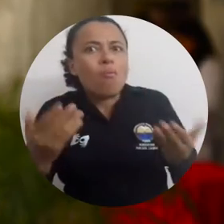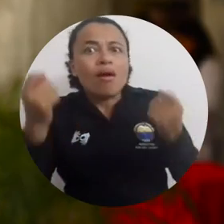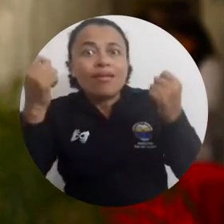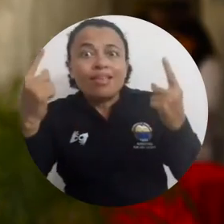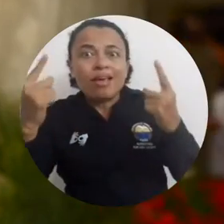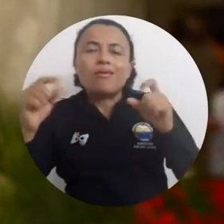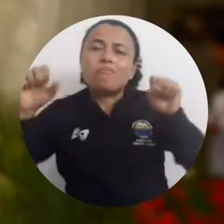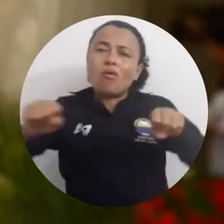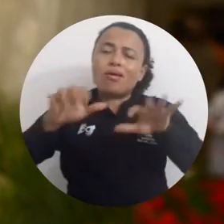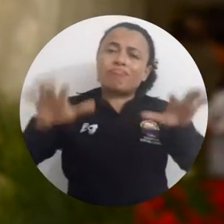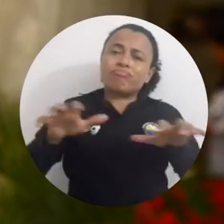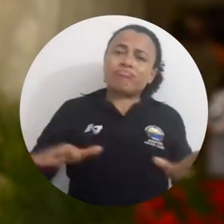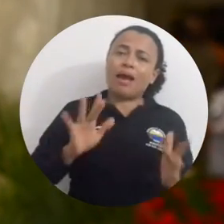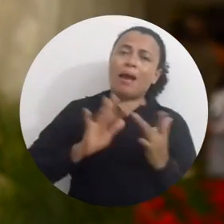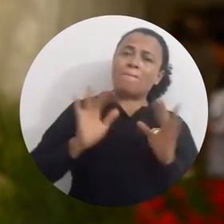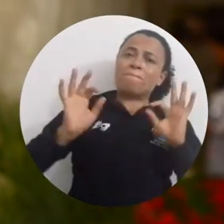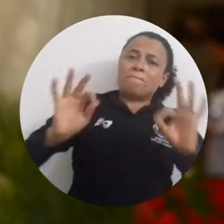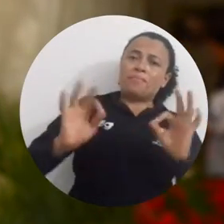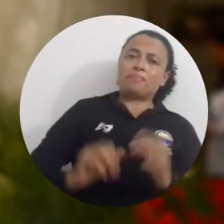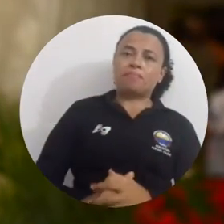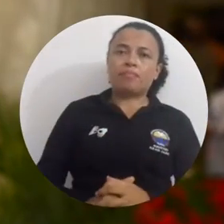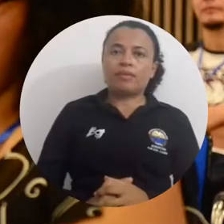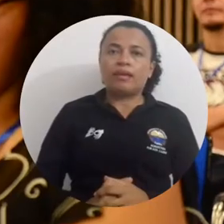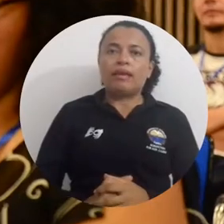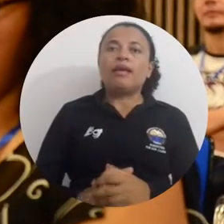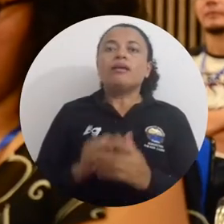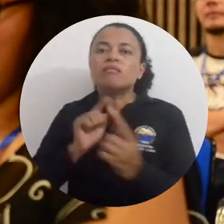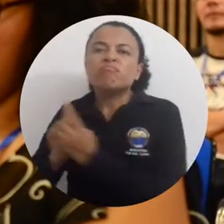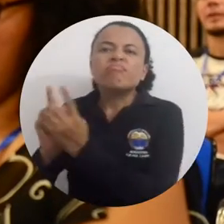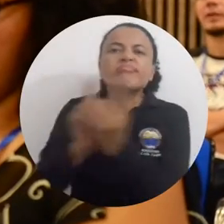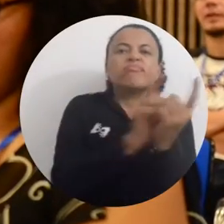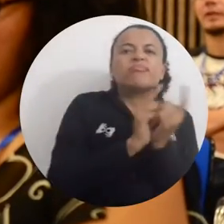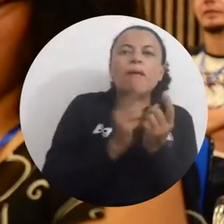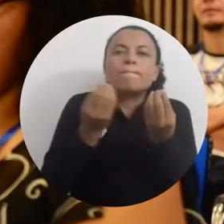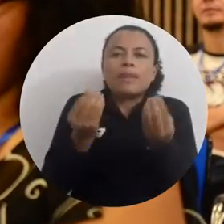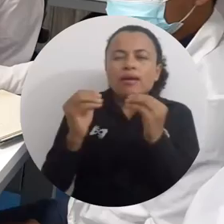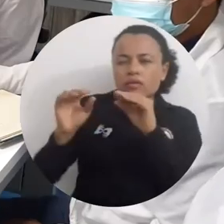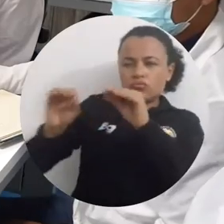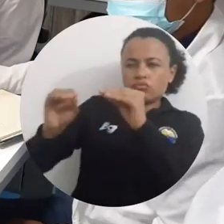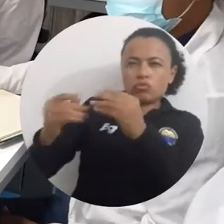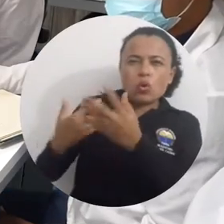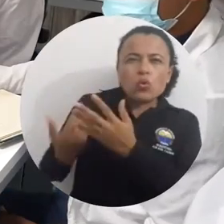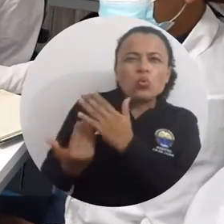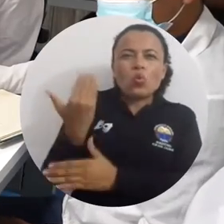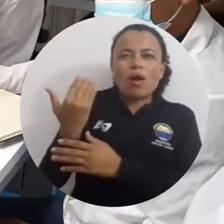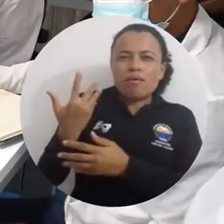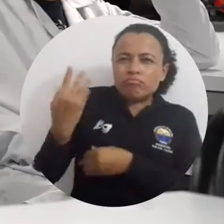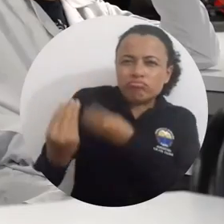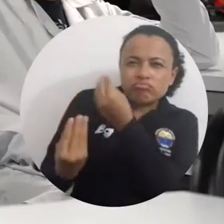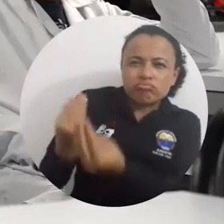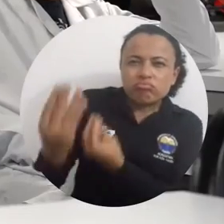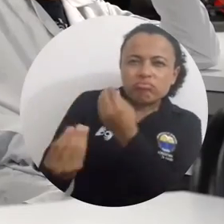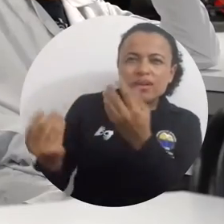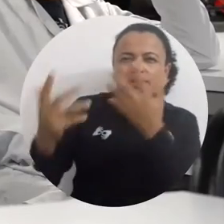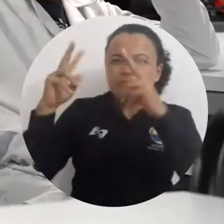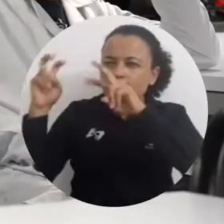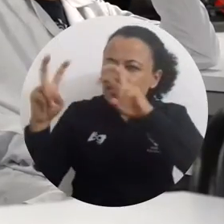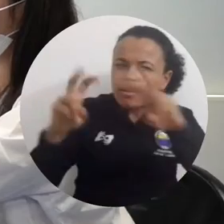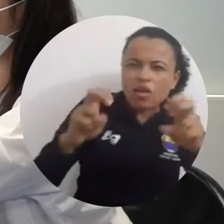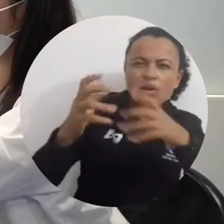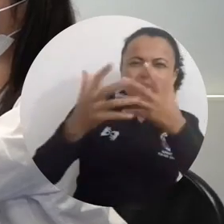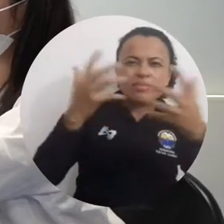fenómenos sistémicos podrán actuar de una manera efectiva en ellos. Este encuentro consiste en formar nuevas generaciones de investigadores